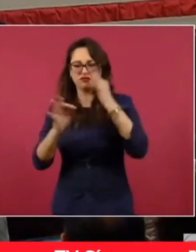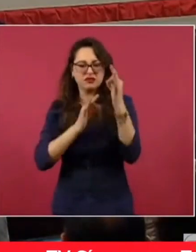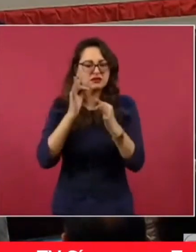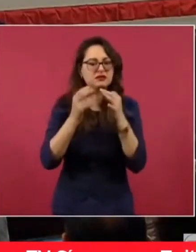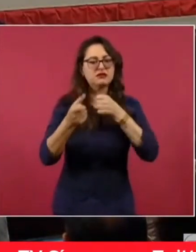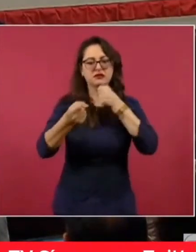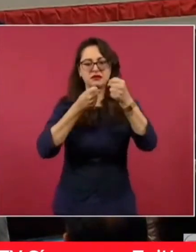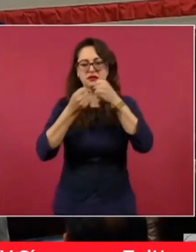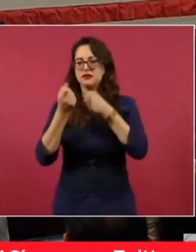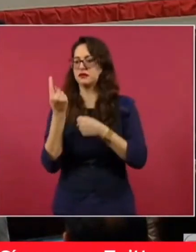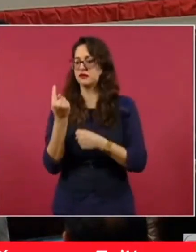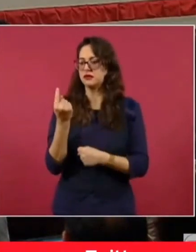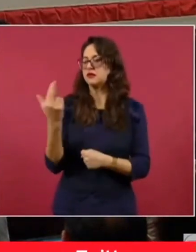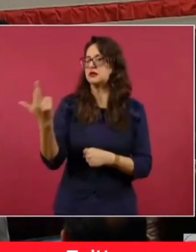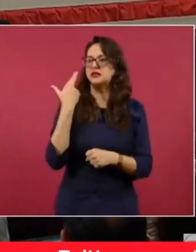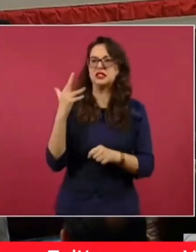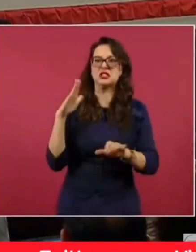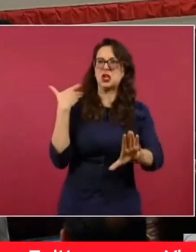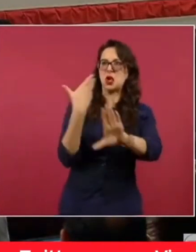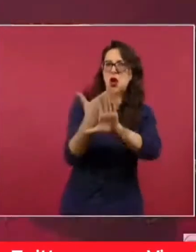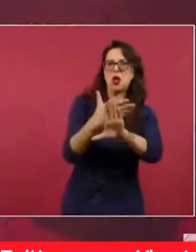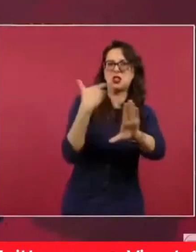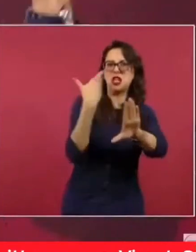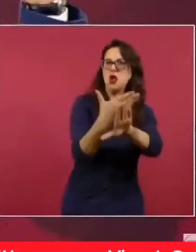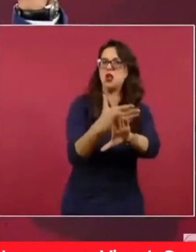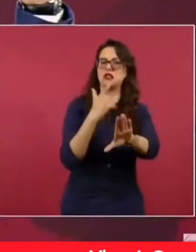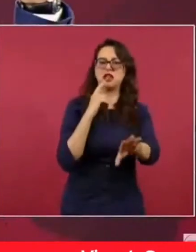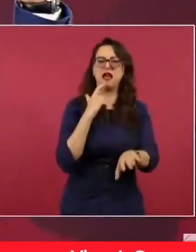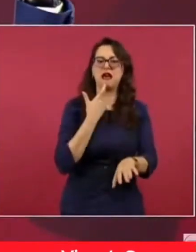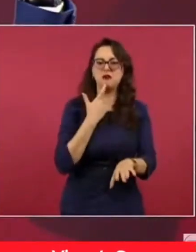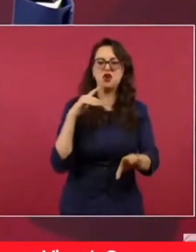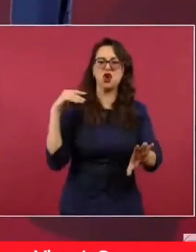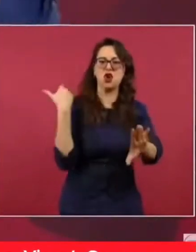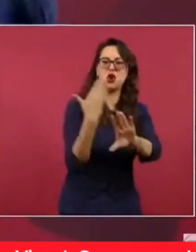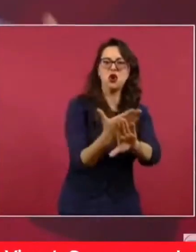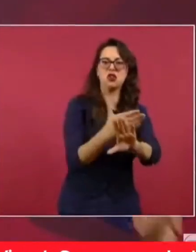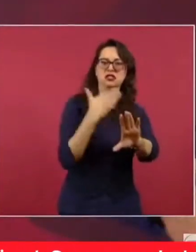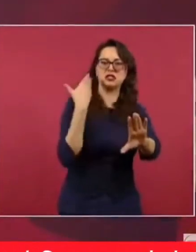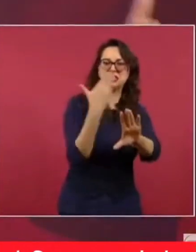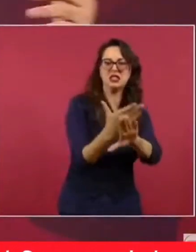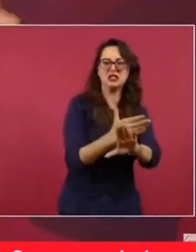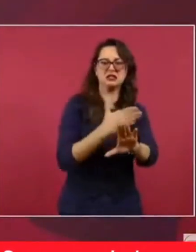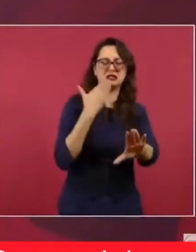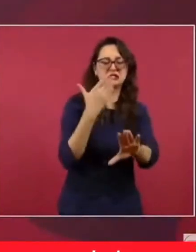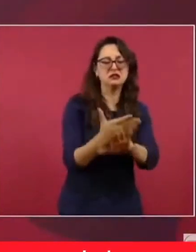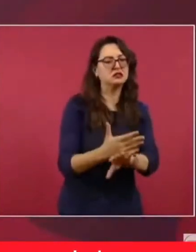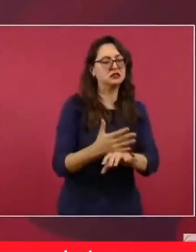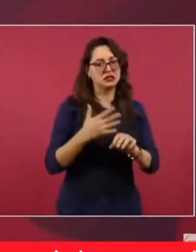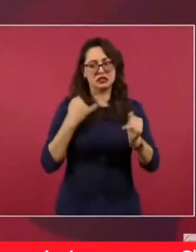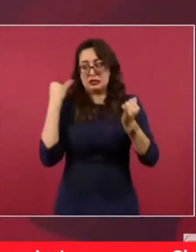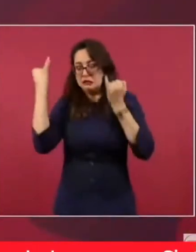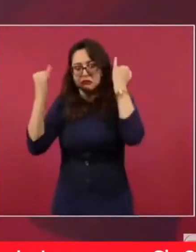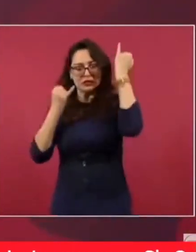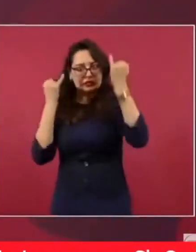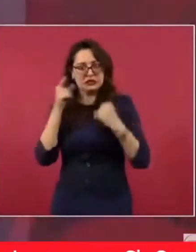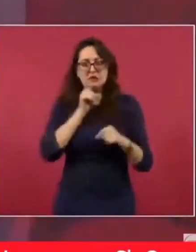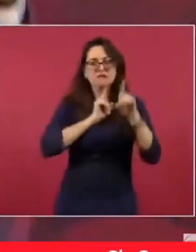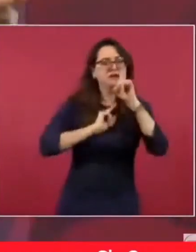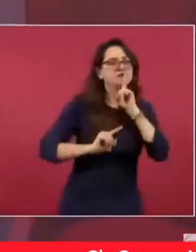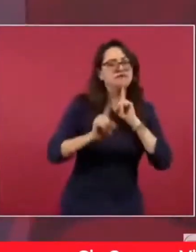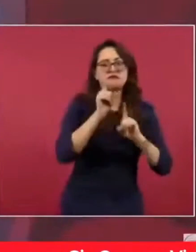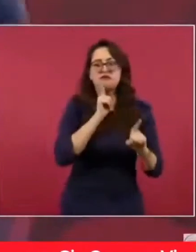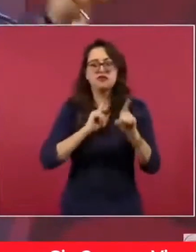que llega al ridículo y